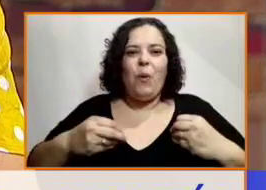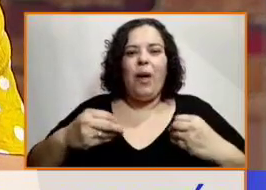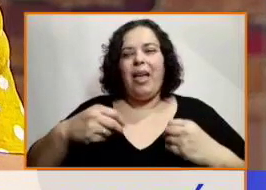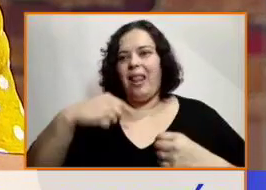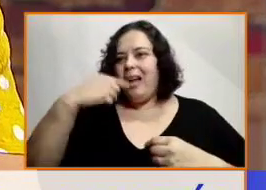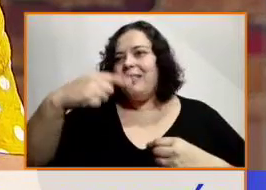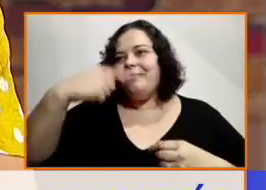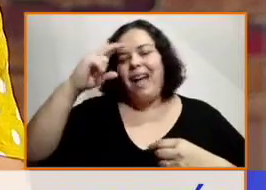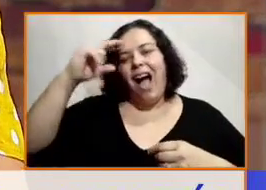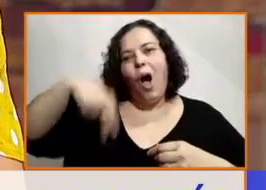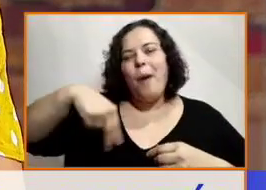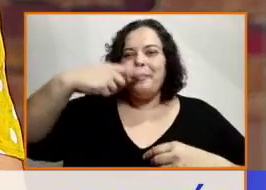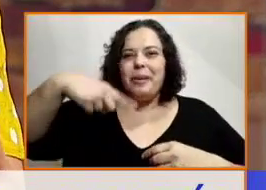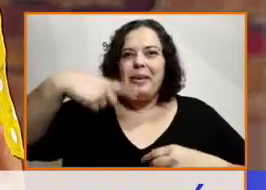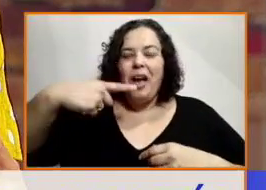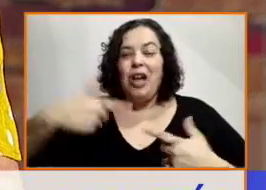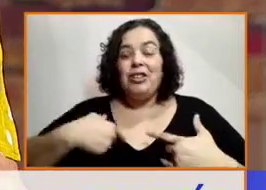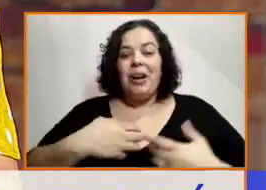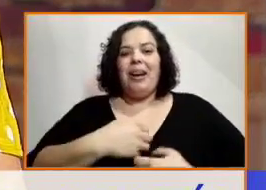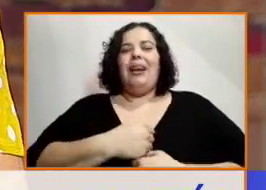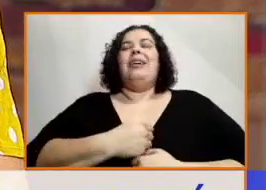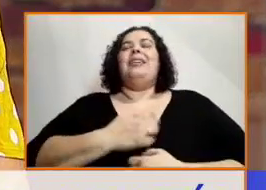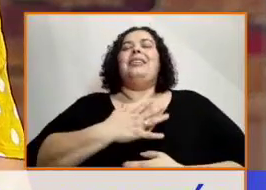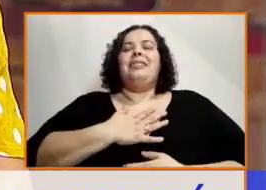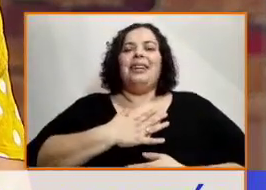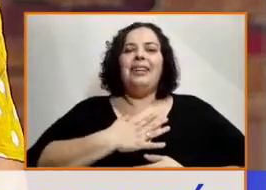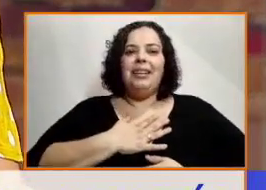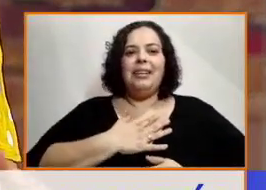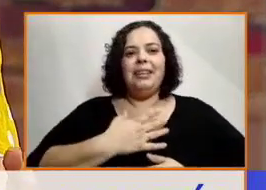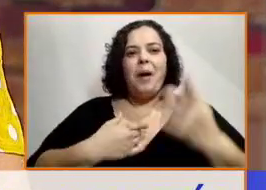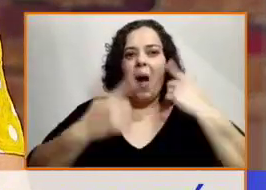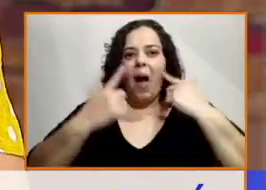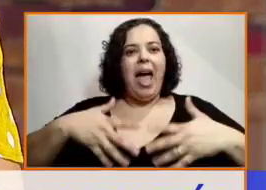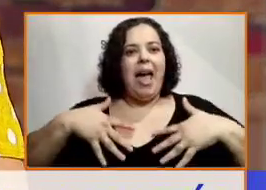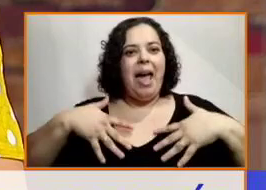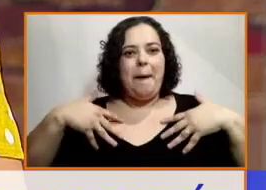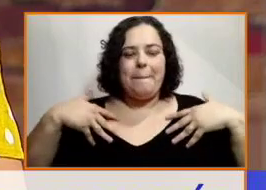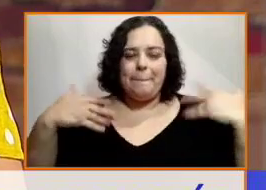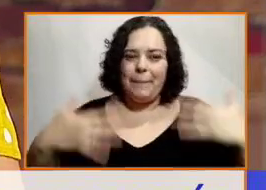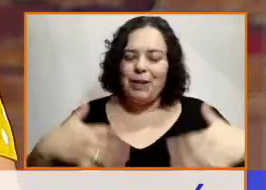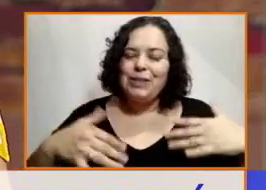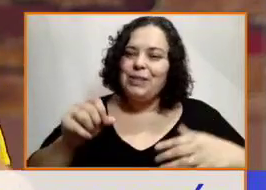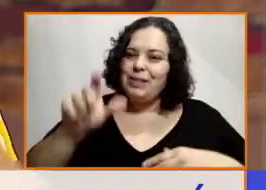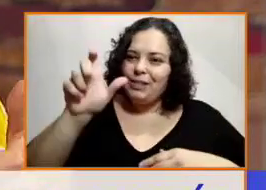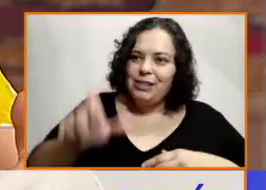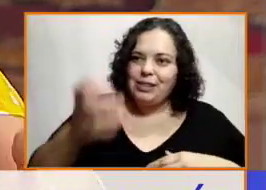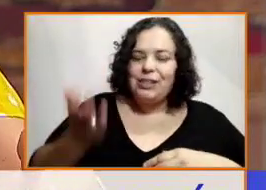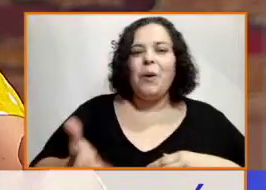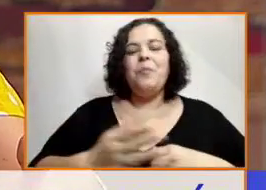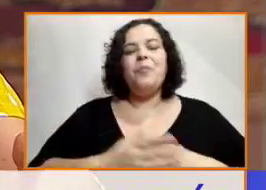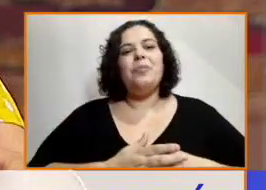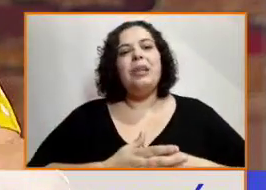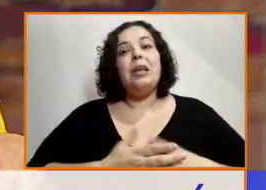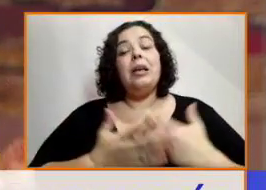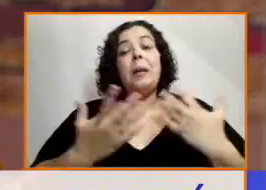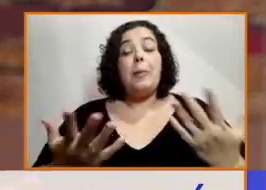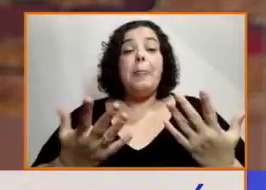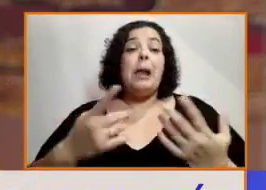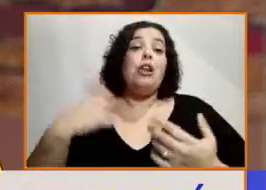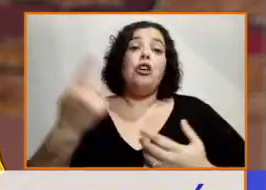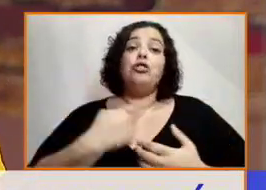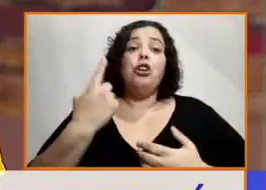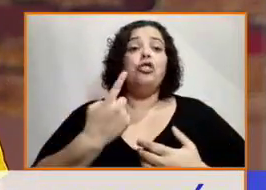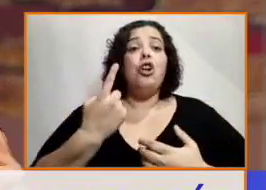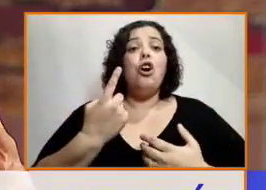probado, el testeado el braille, con adultos. Con niños no pudimos hacerlo por esto de la pandemia, porque estaba en el plan de trabajo, pero no